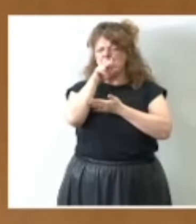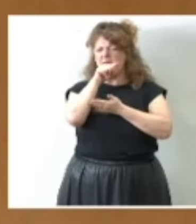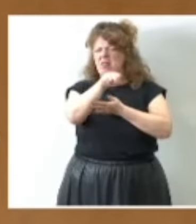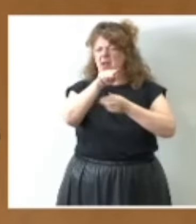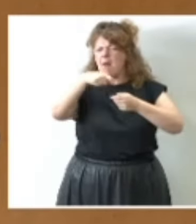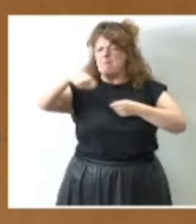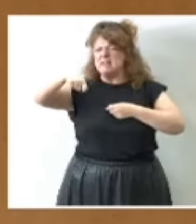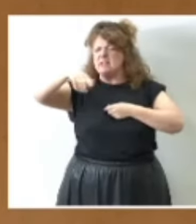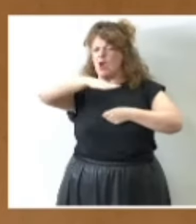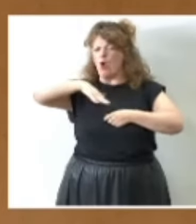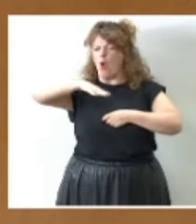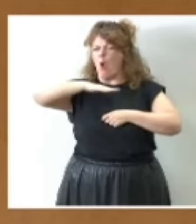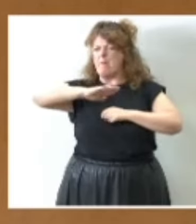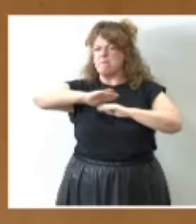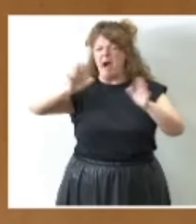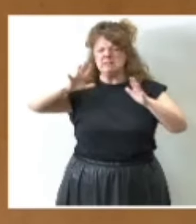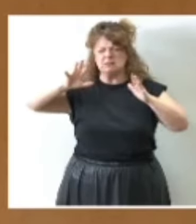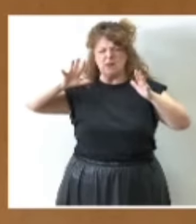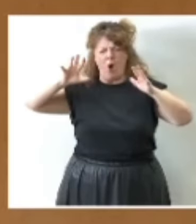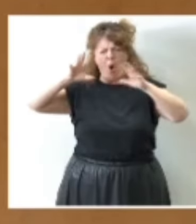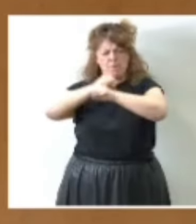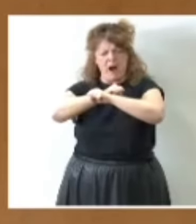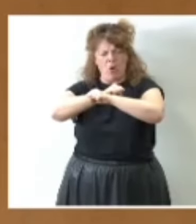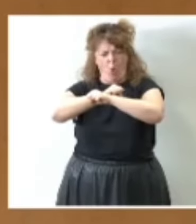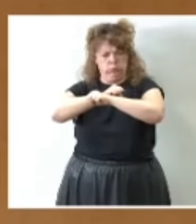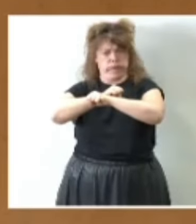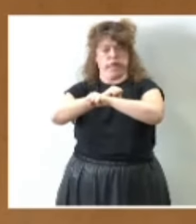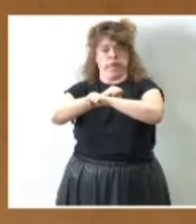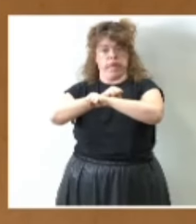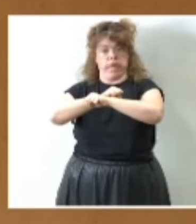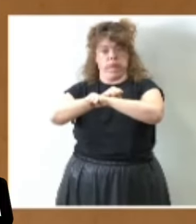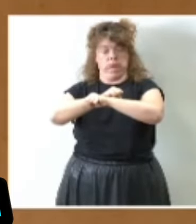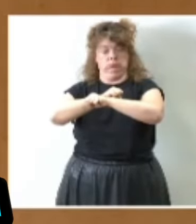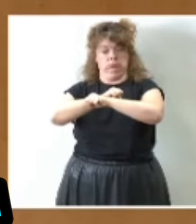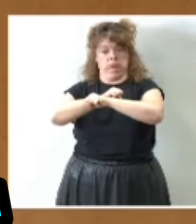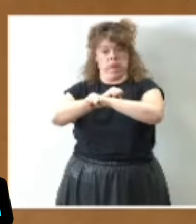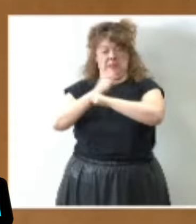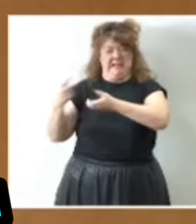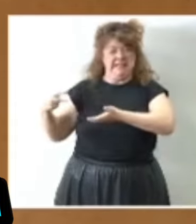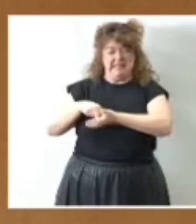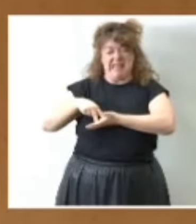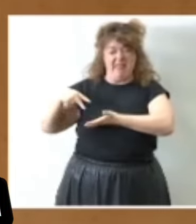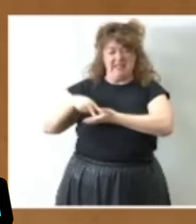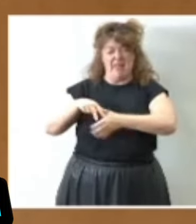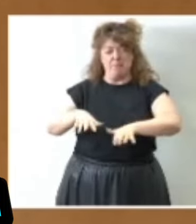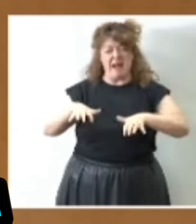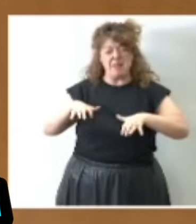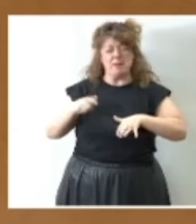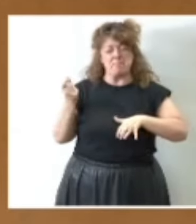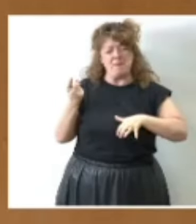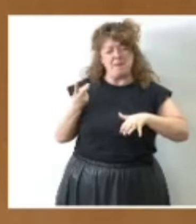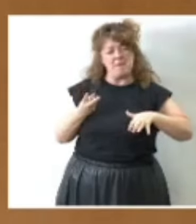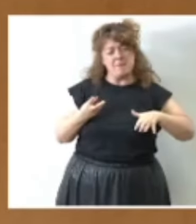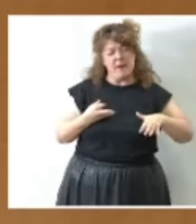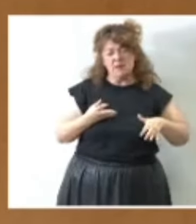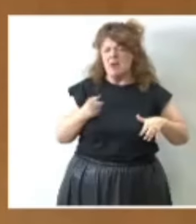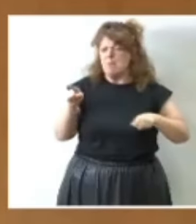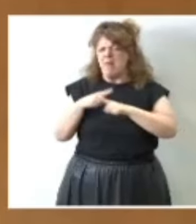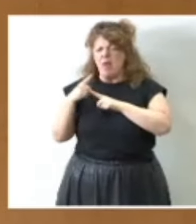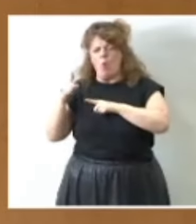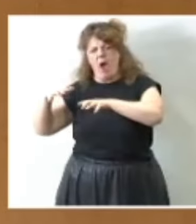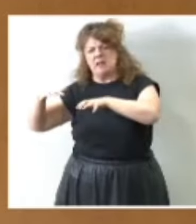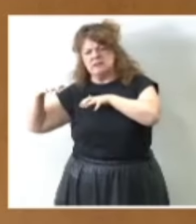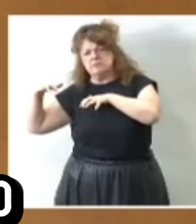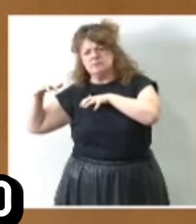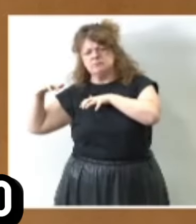del Gobierno como el presidente más opaco de la democracia el presidente que más ha comparecido en sede parlamentaria en sede parlamentaria tanto en el Congreso como en